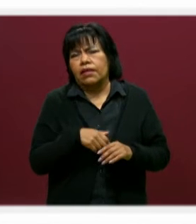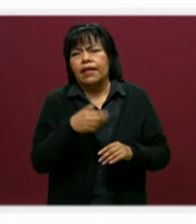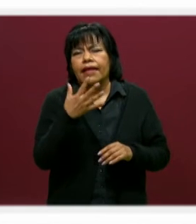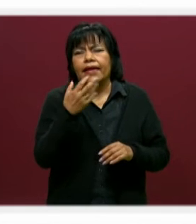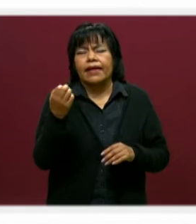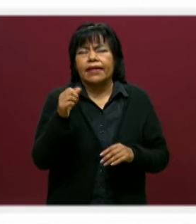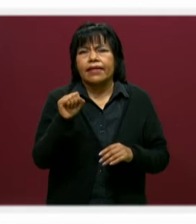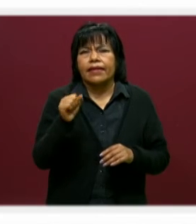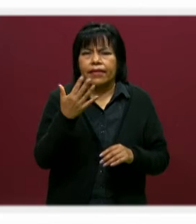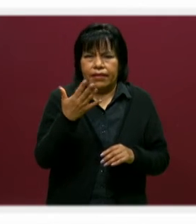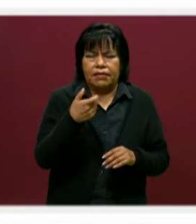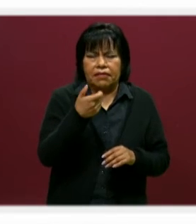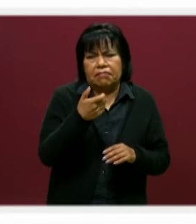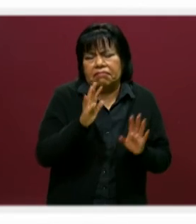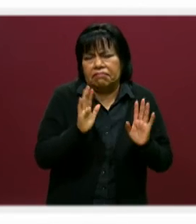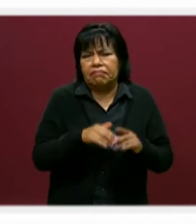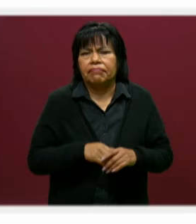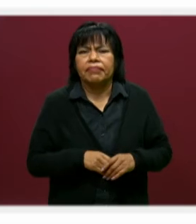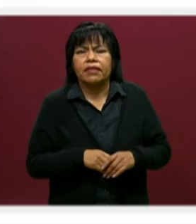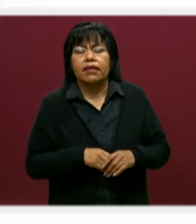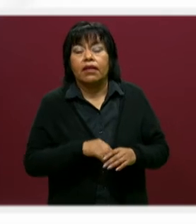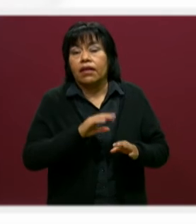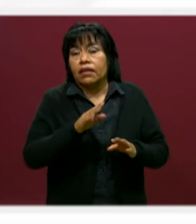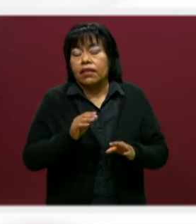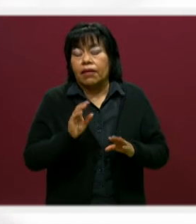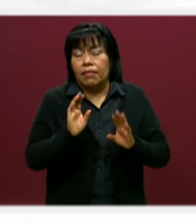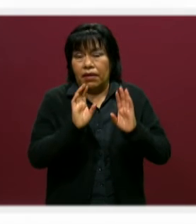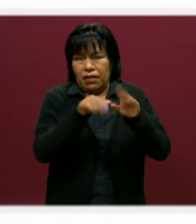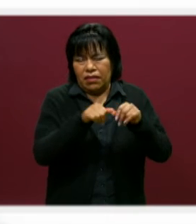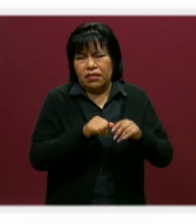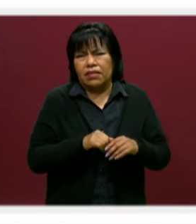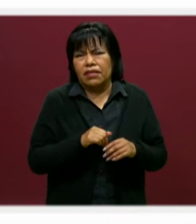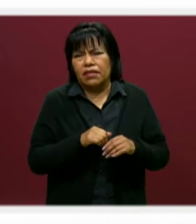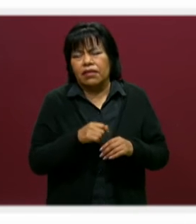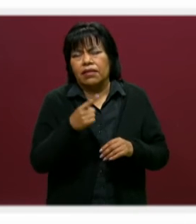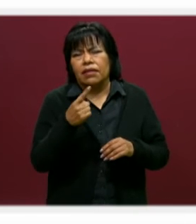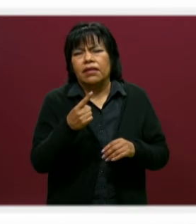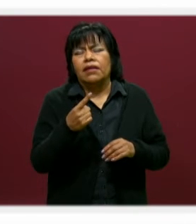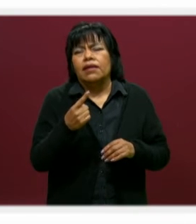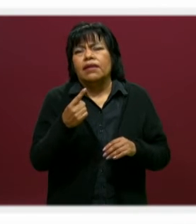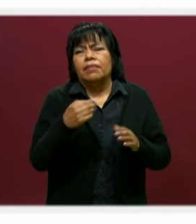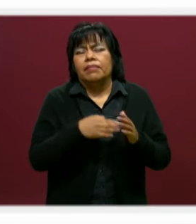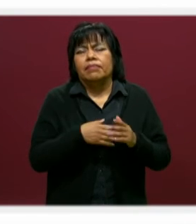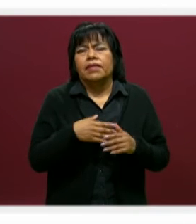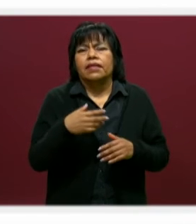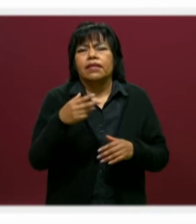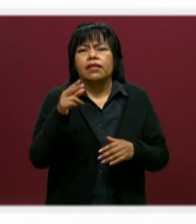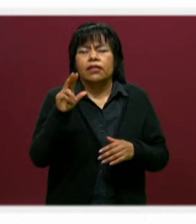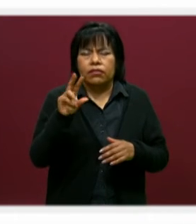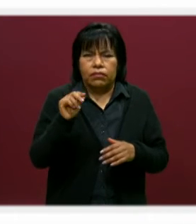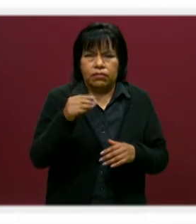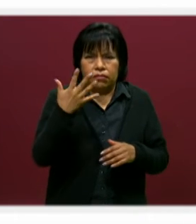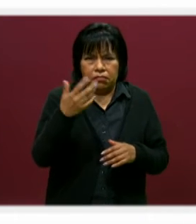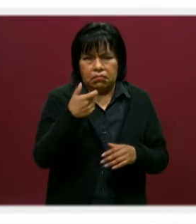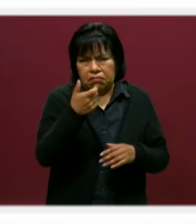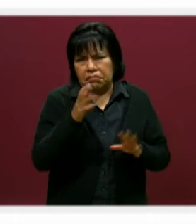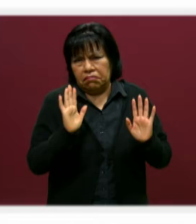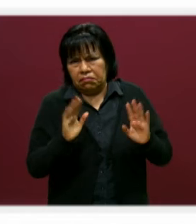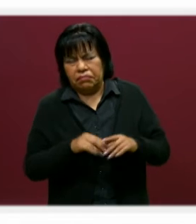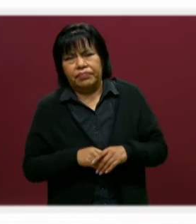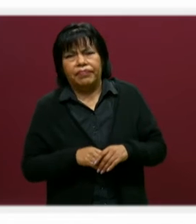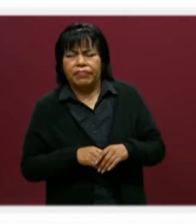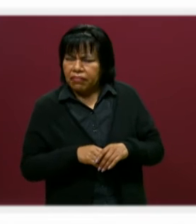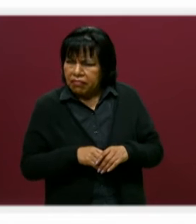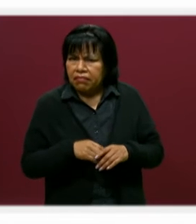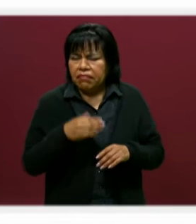565 pesos, y ya la cuota de inscripción o reinscripción de 1,085 pesos. Perfecto. Están manteniendo, entonces,